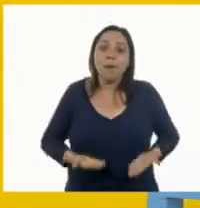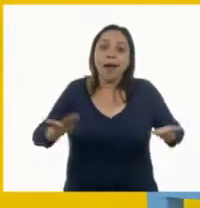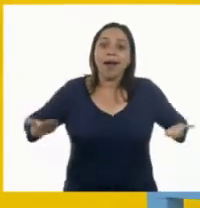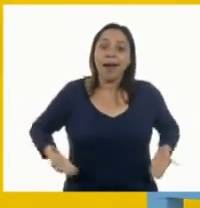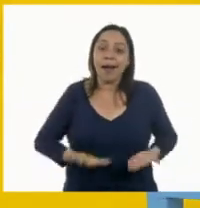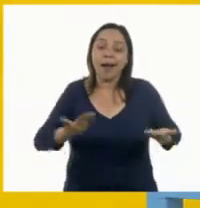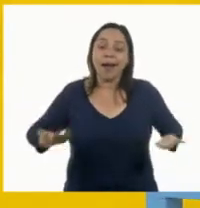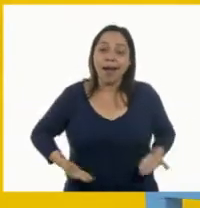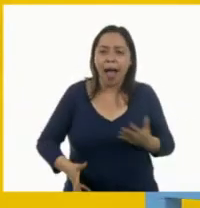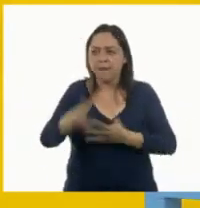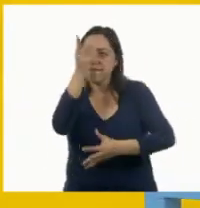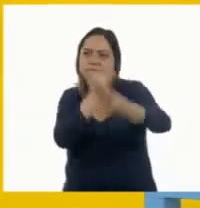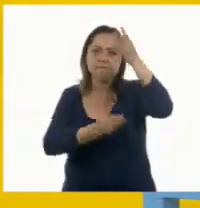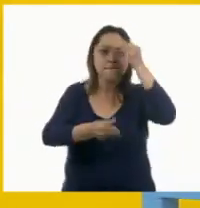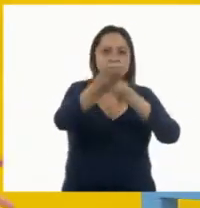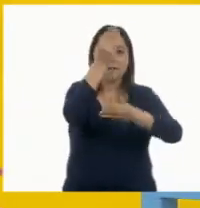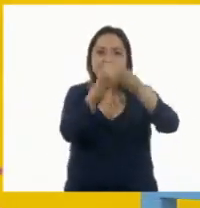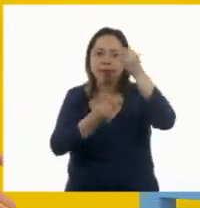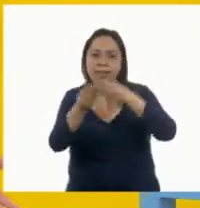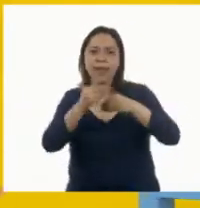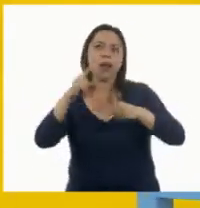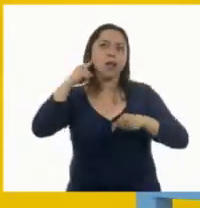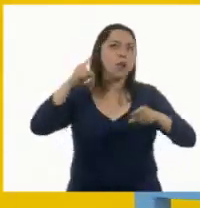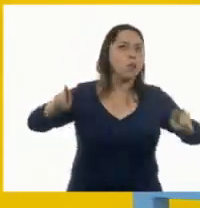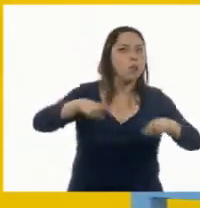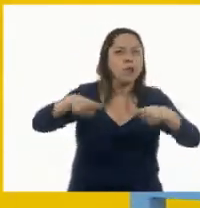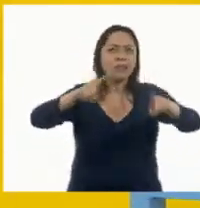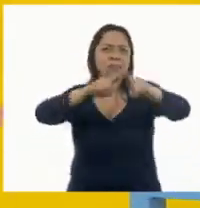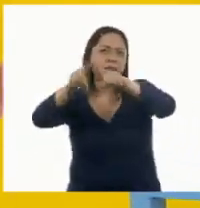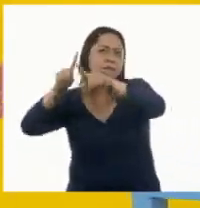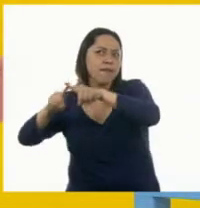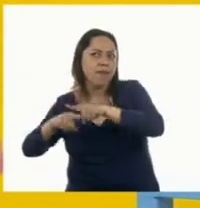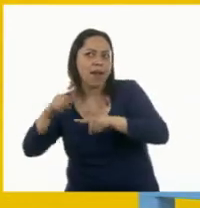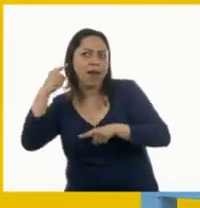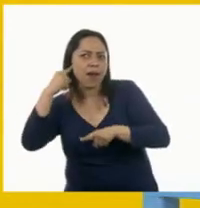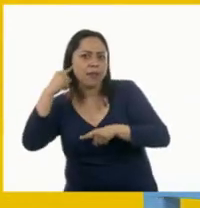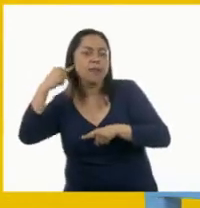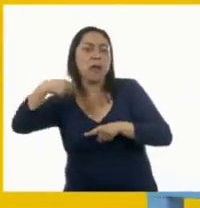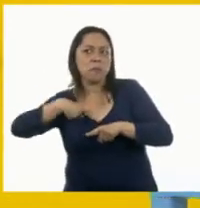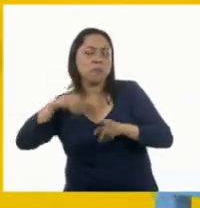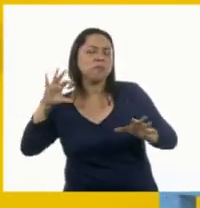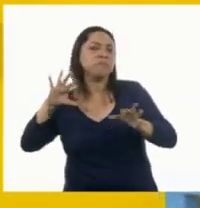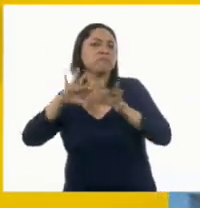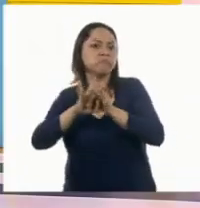pasos, nuevos ritmos. Me gusta mucho bailar y dicen que no lo hago tan mal.